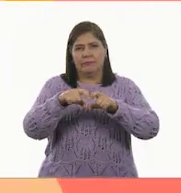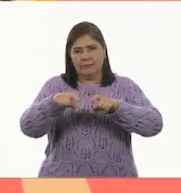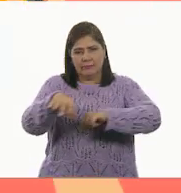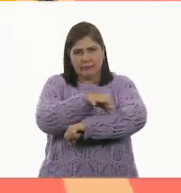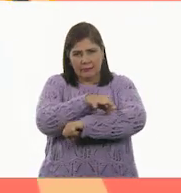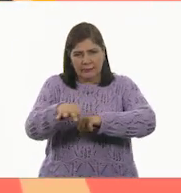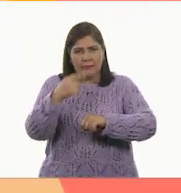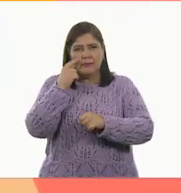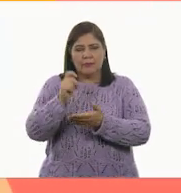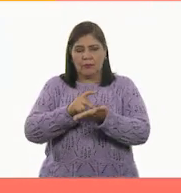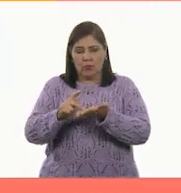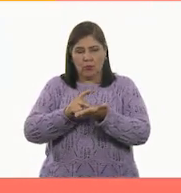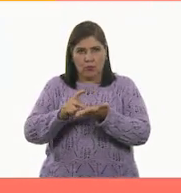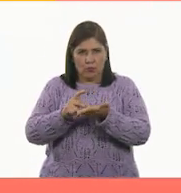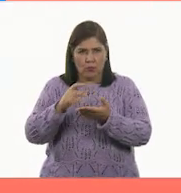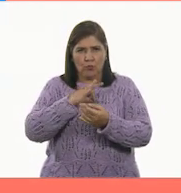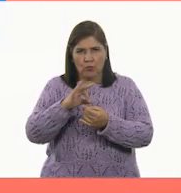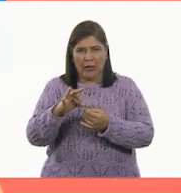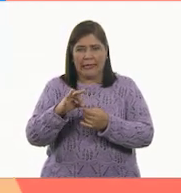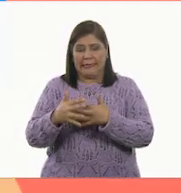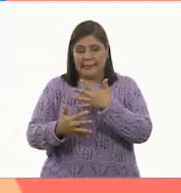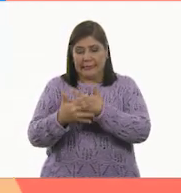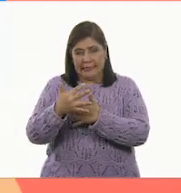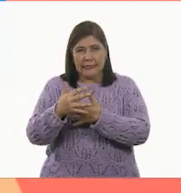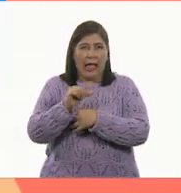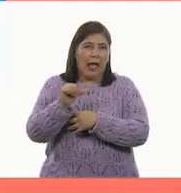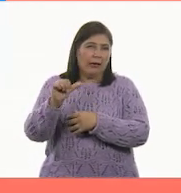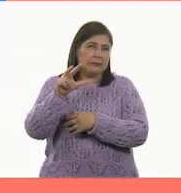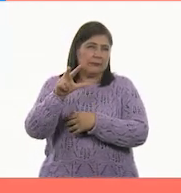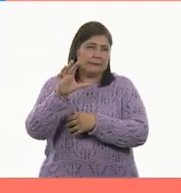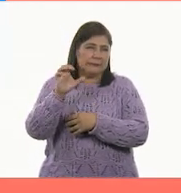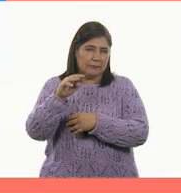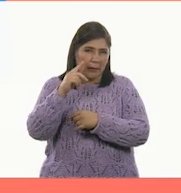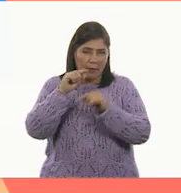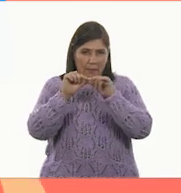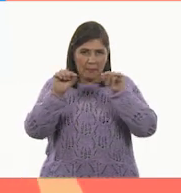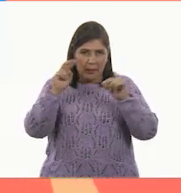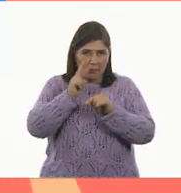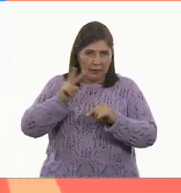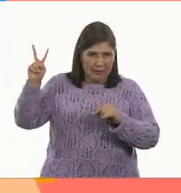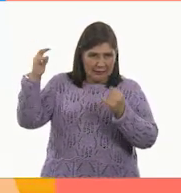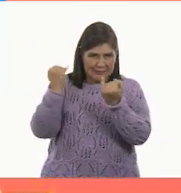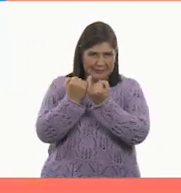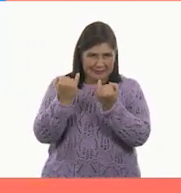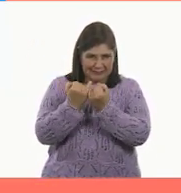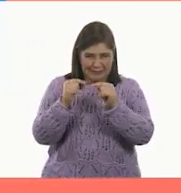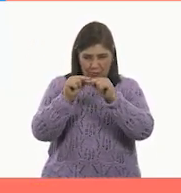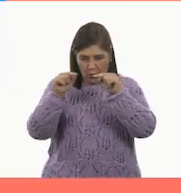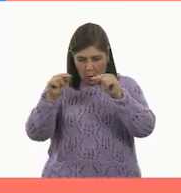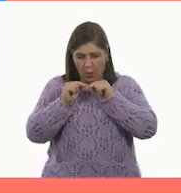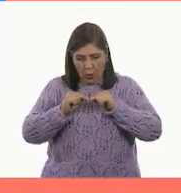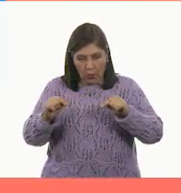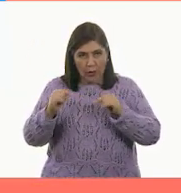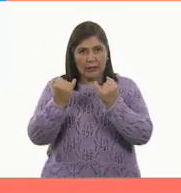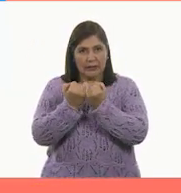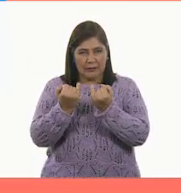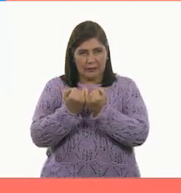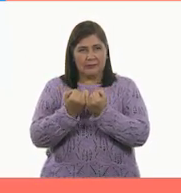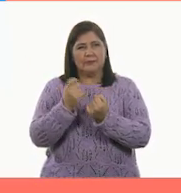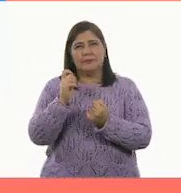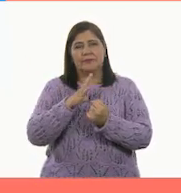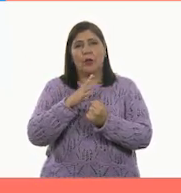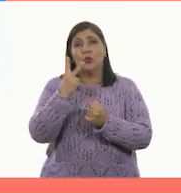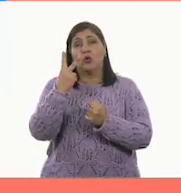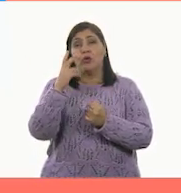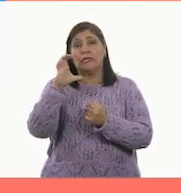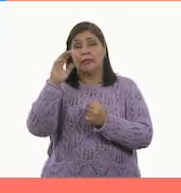marca con el plumón o la pluma de 15 a 18 centímetros de largo de un lado dejando un margen de